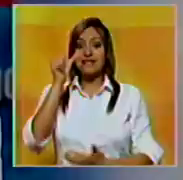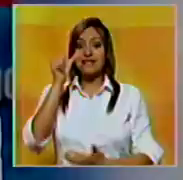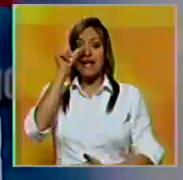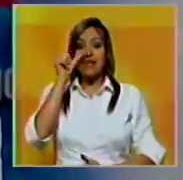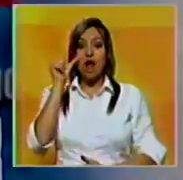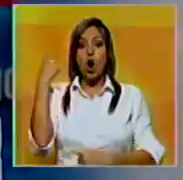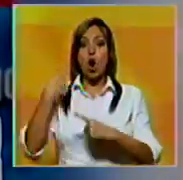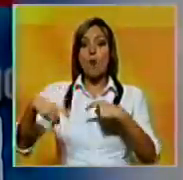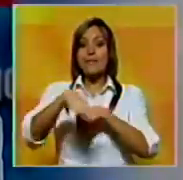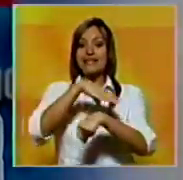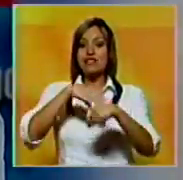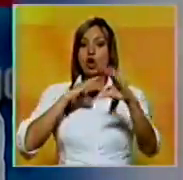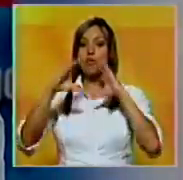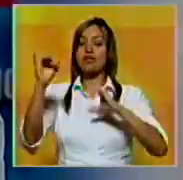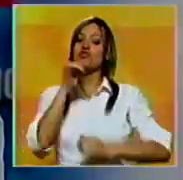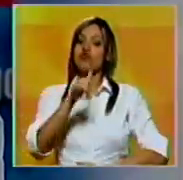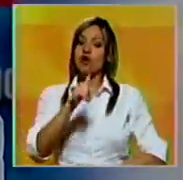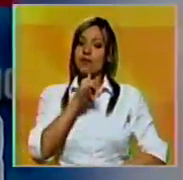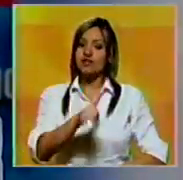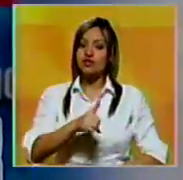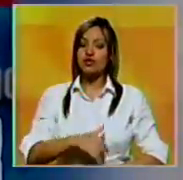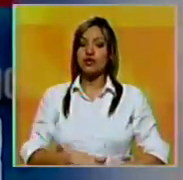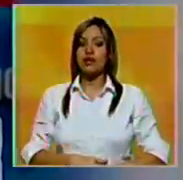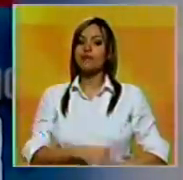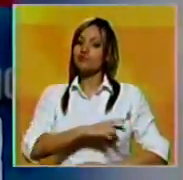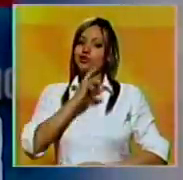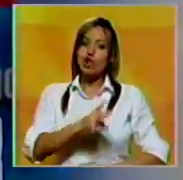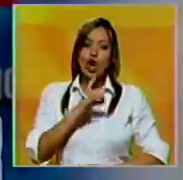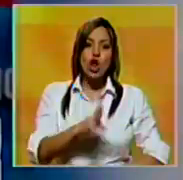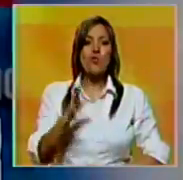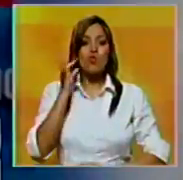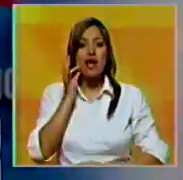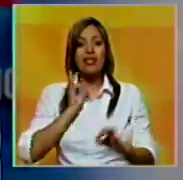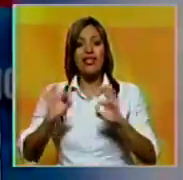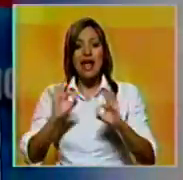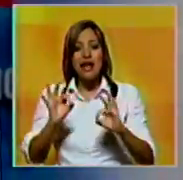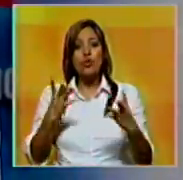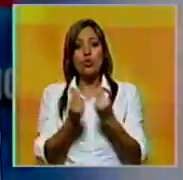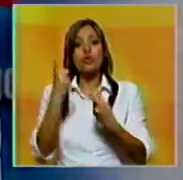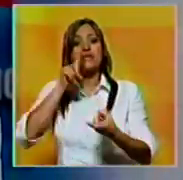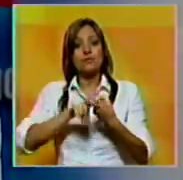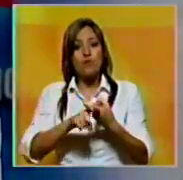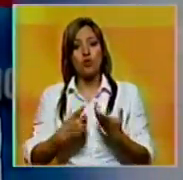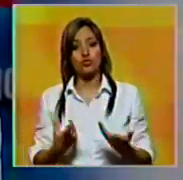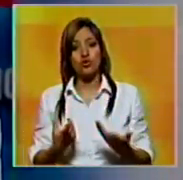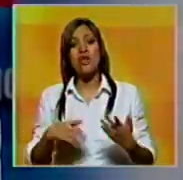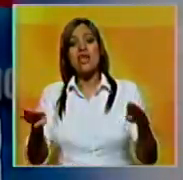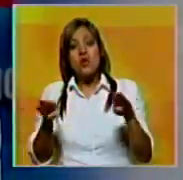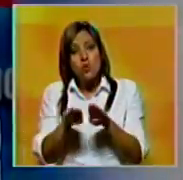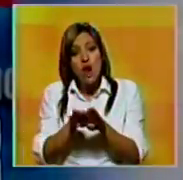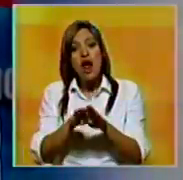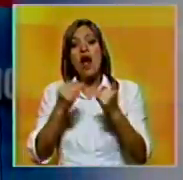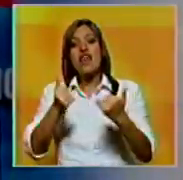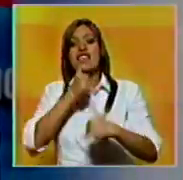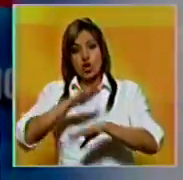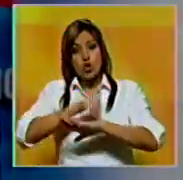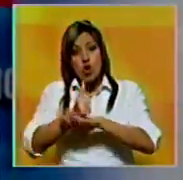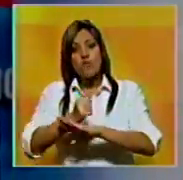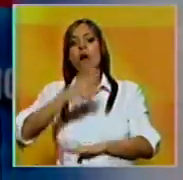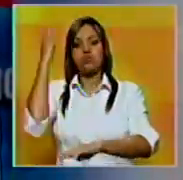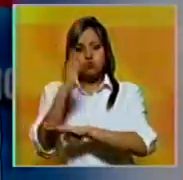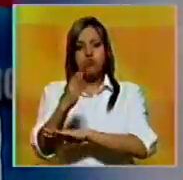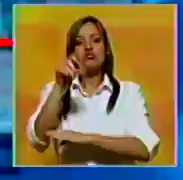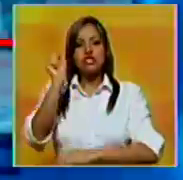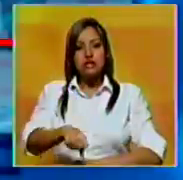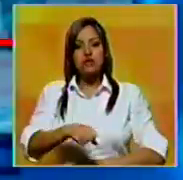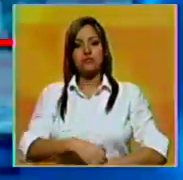La ministra de comunicación e información de Elcy Rodríguez lamentó la muerte de Mónica Speer y su esposo, a la vez que aseguró se darán los responsables de este